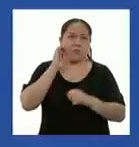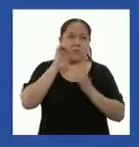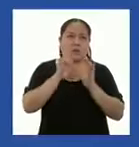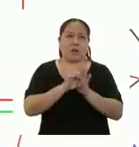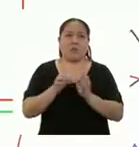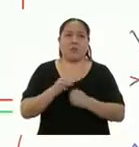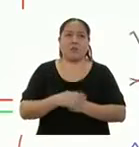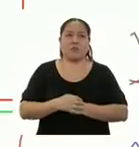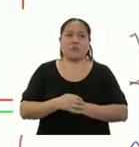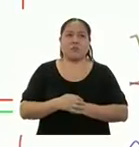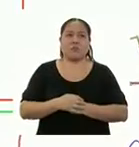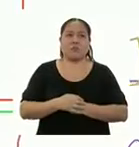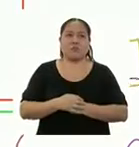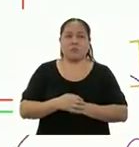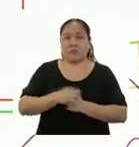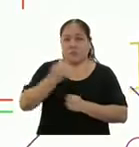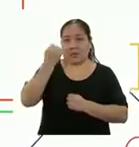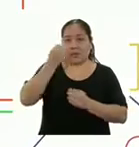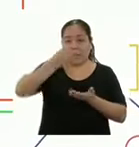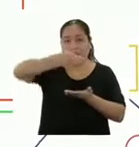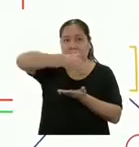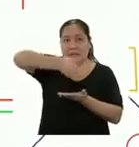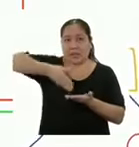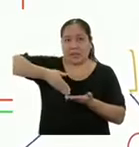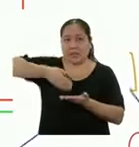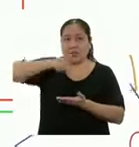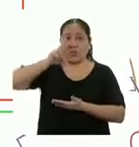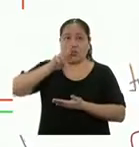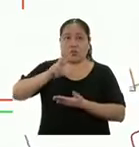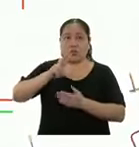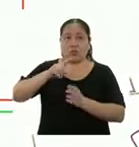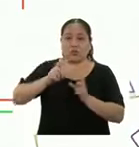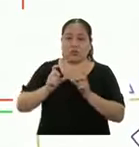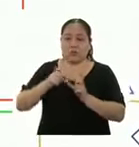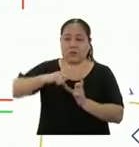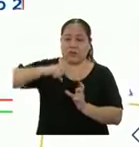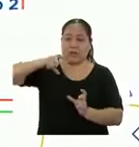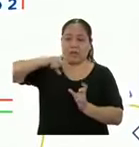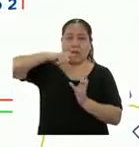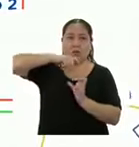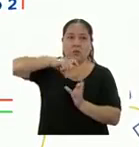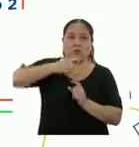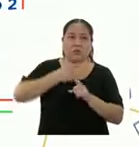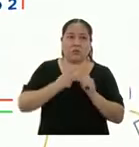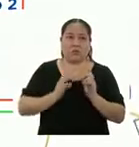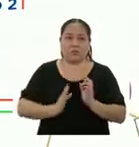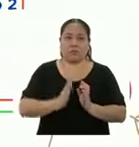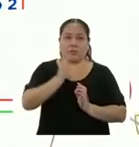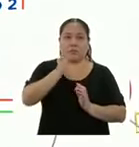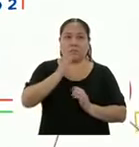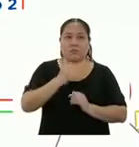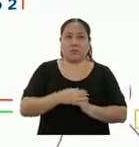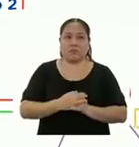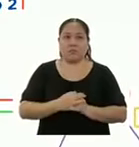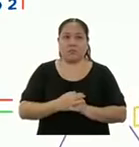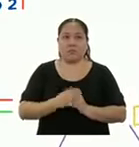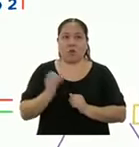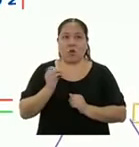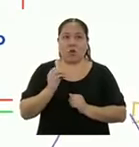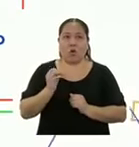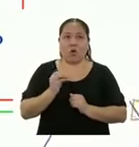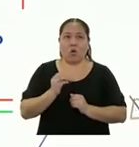ejemplo, si trazamos la línea imaginaria, aquí son dos rectángulos de diferentes dimensiones. O si lo hacemos aquí,